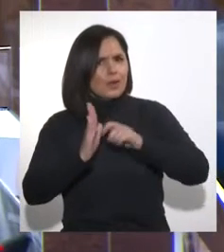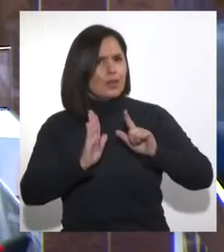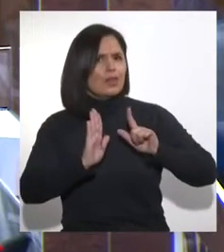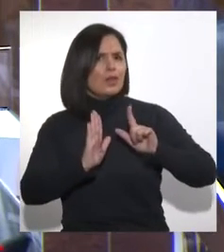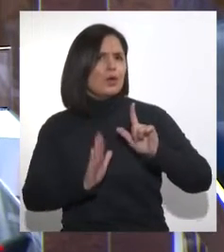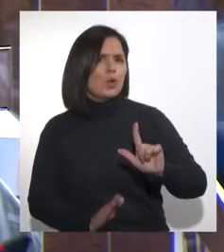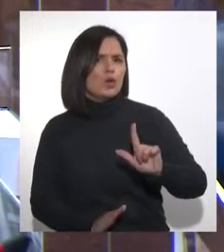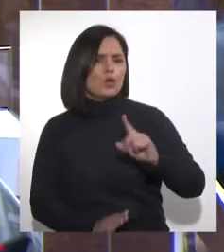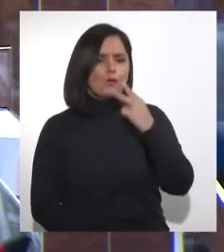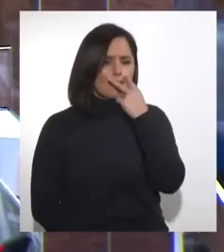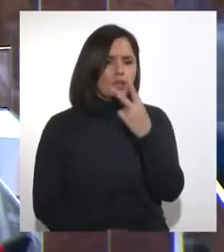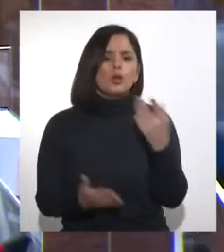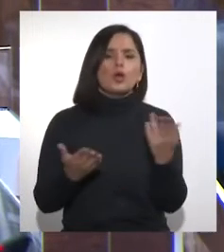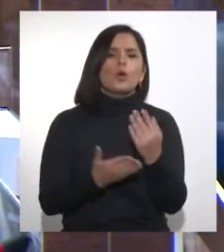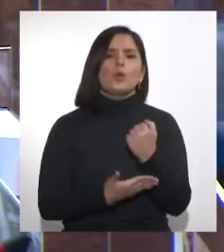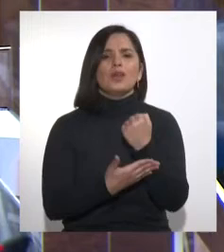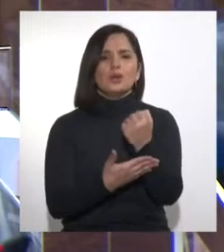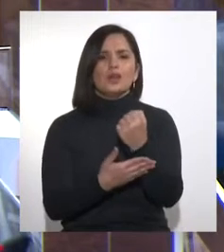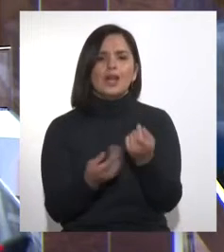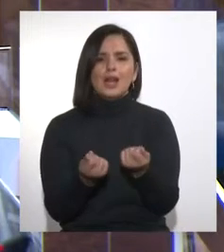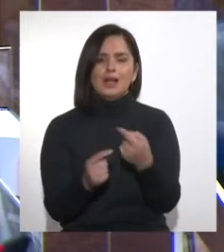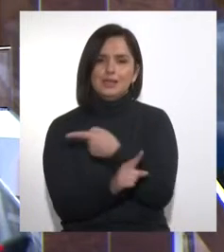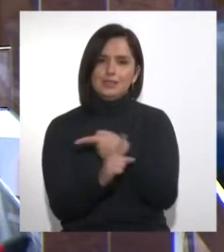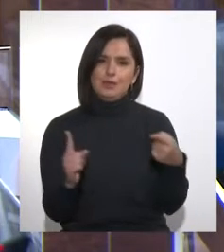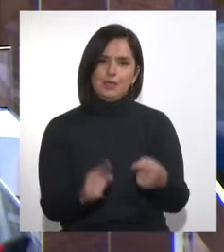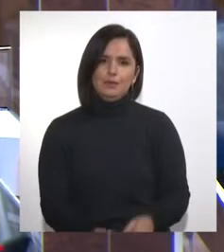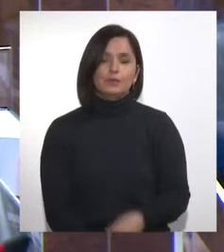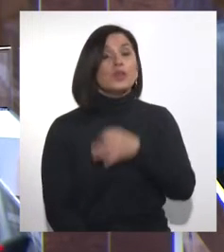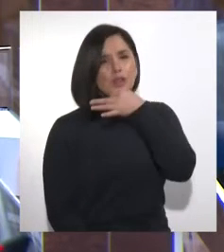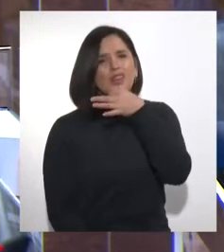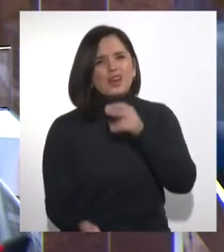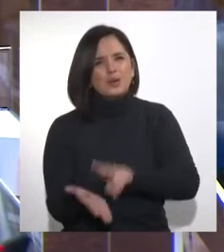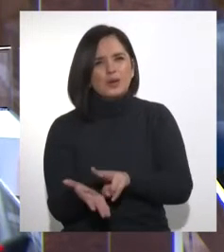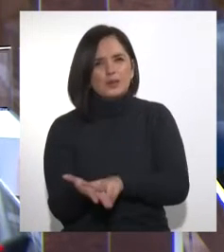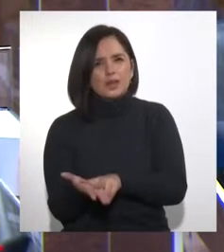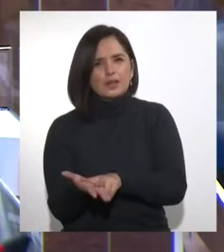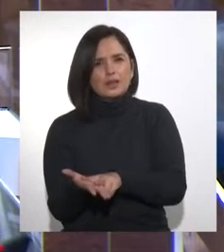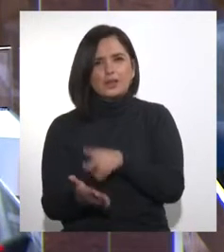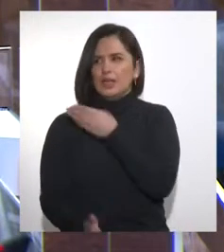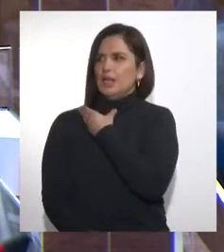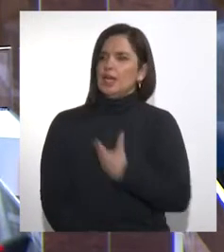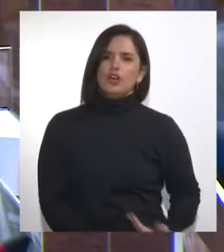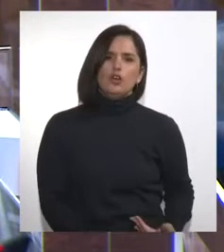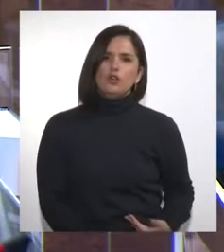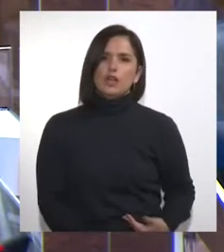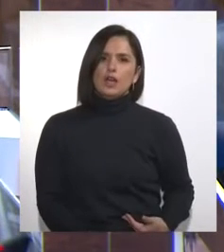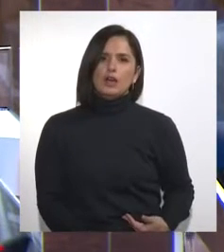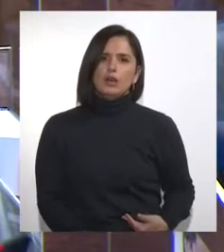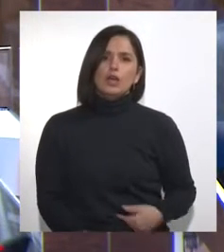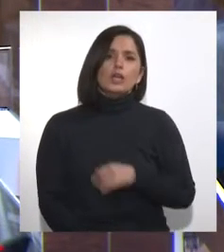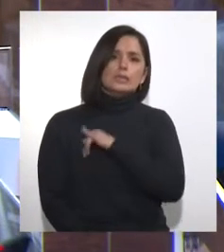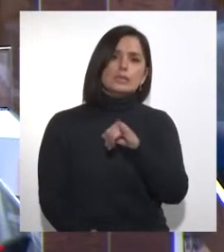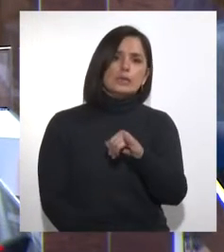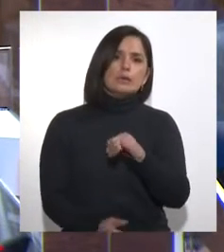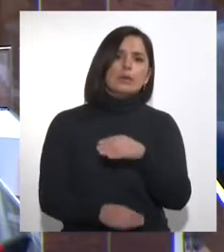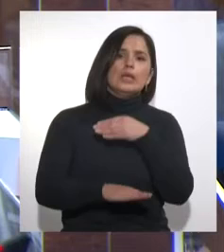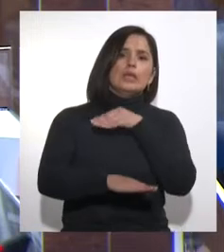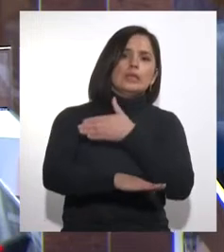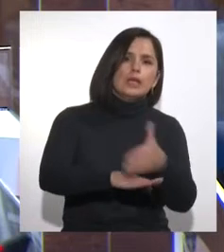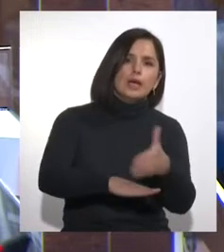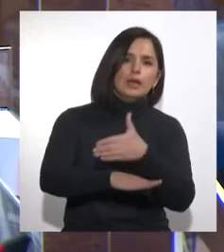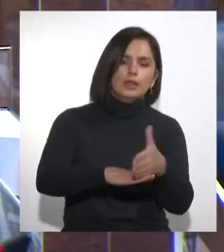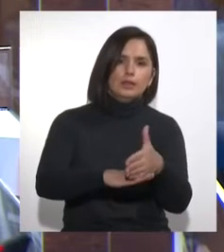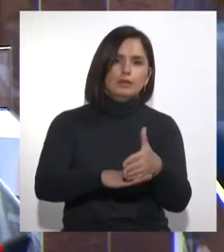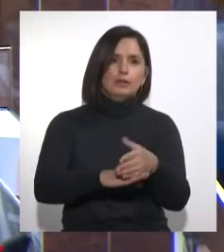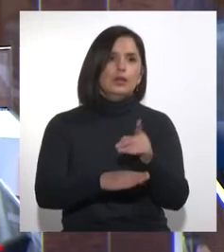la clase media. Presidente, digamos las cosas como son. El gobierno ha llegado tarde, pero esto no lo decimos nosotros. Lo dice la